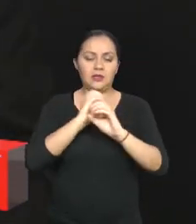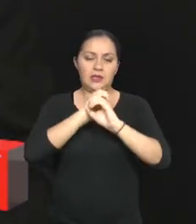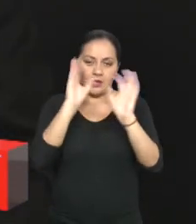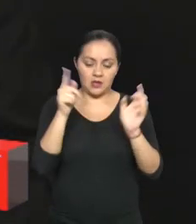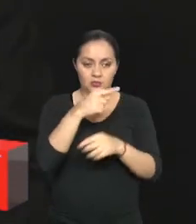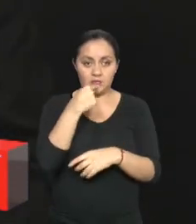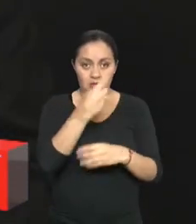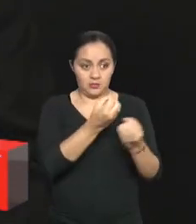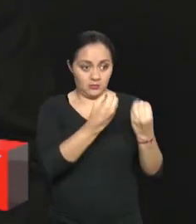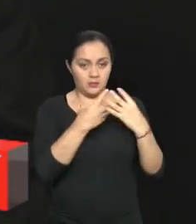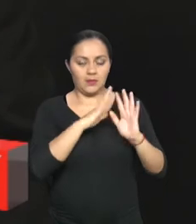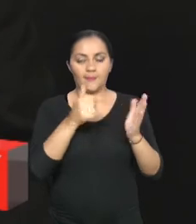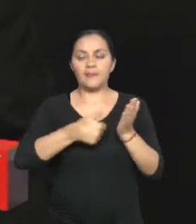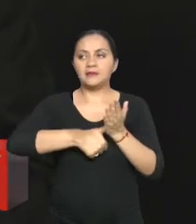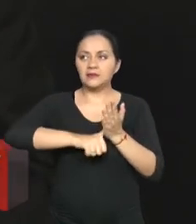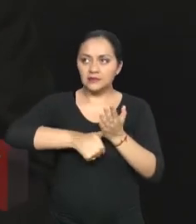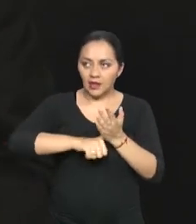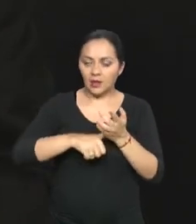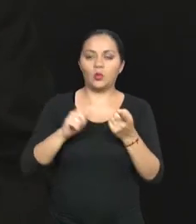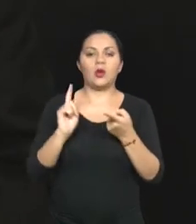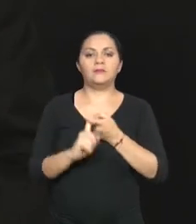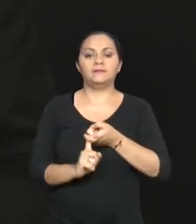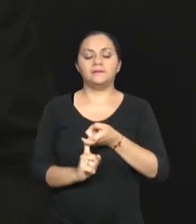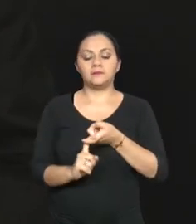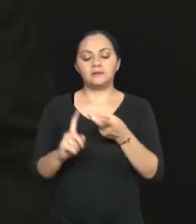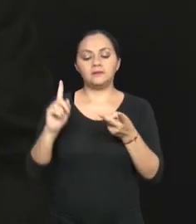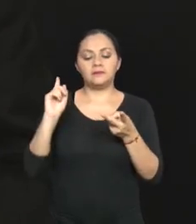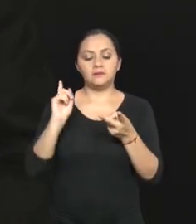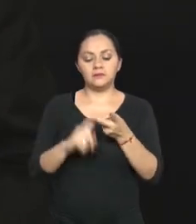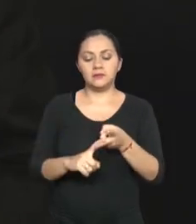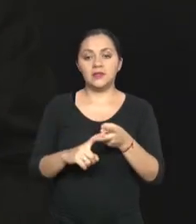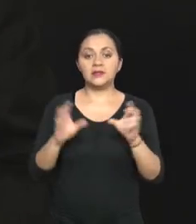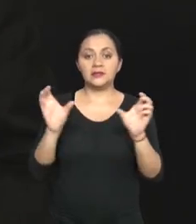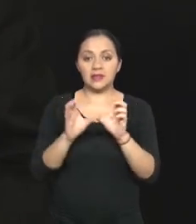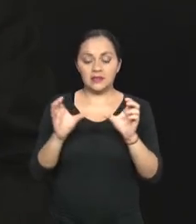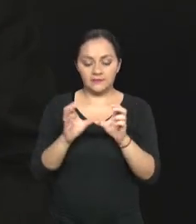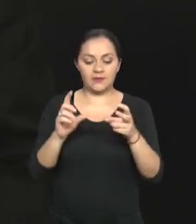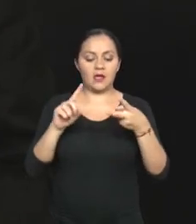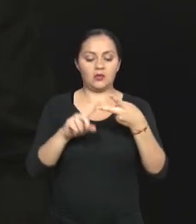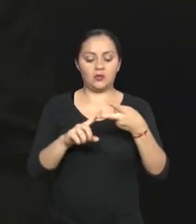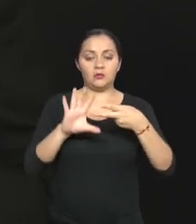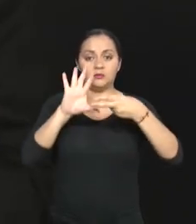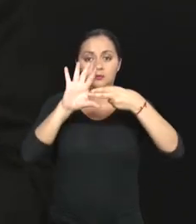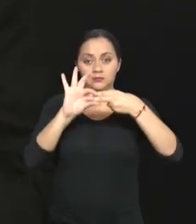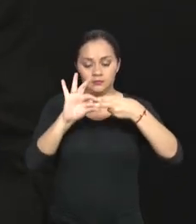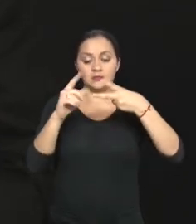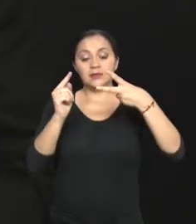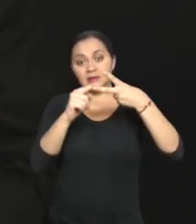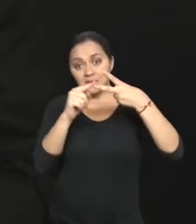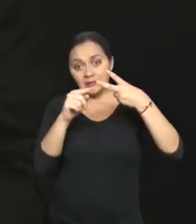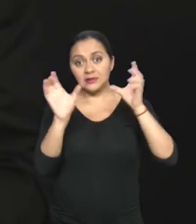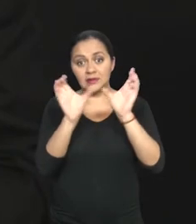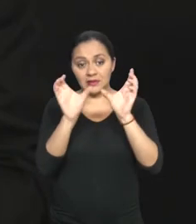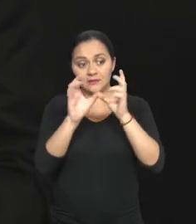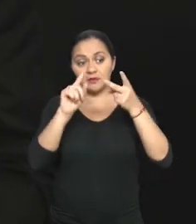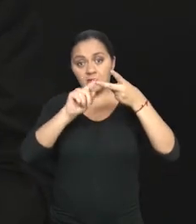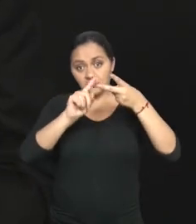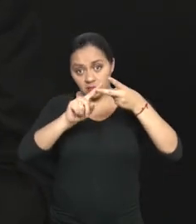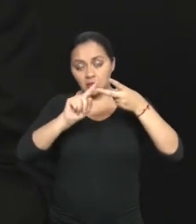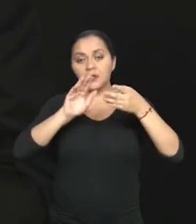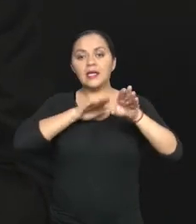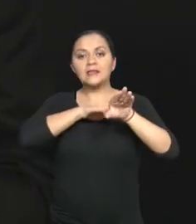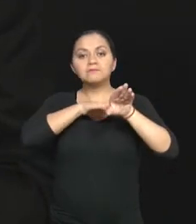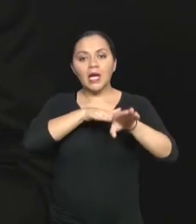solicita la cédula del interesado, este certificado, adicionalmente los sustentos, eso digo, a este